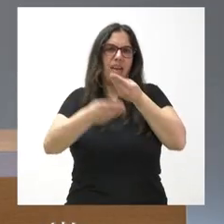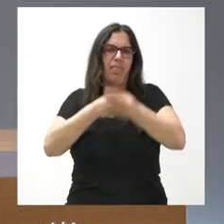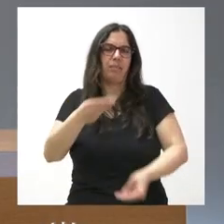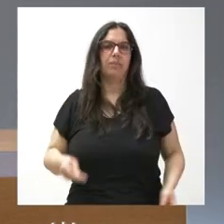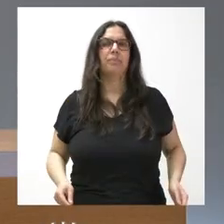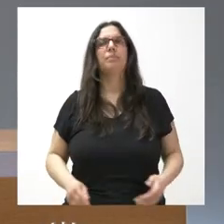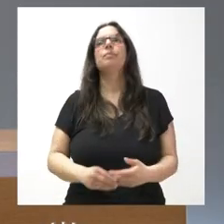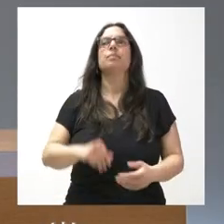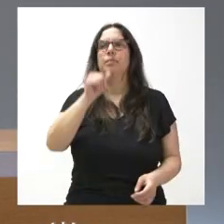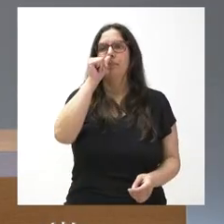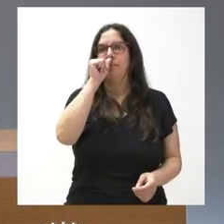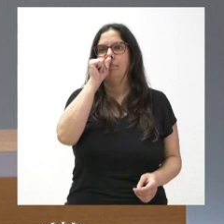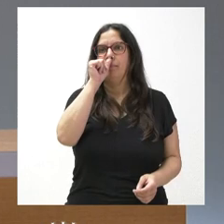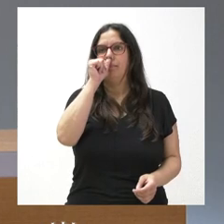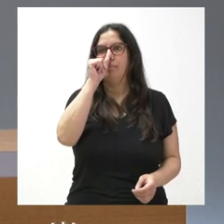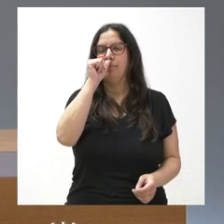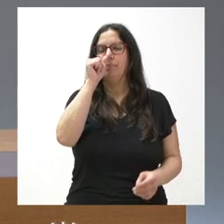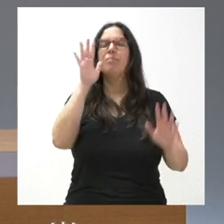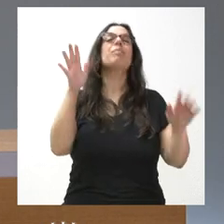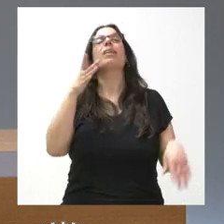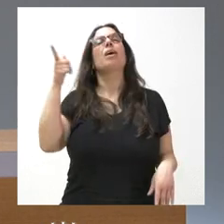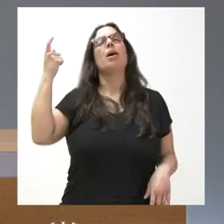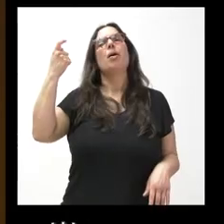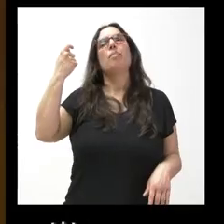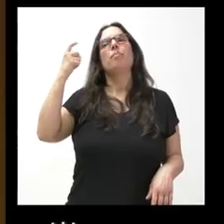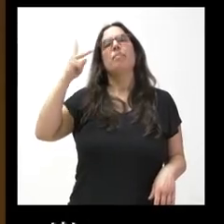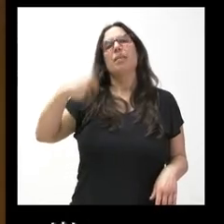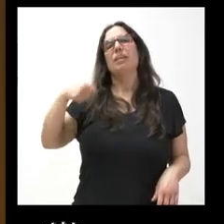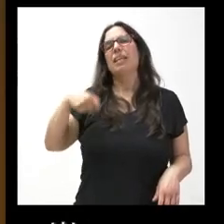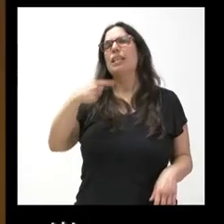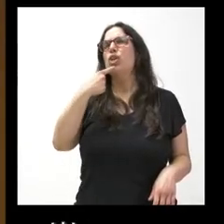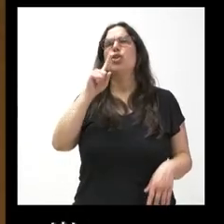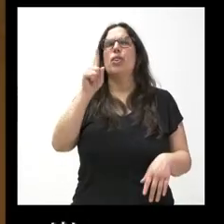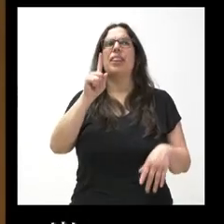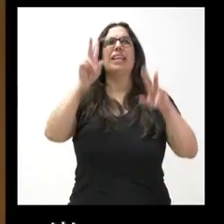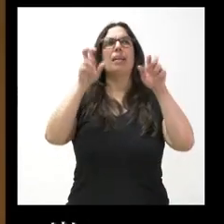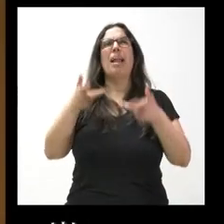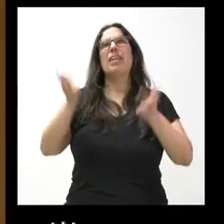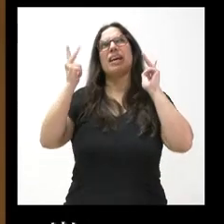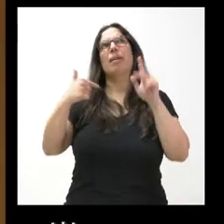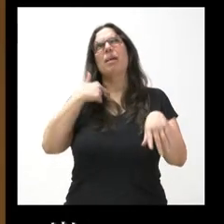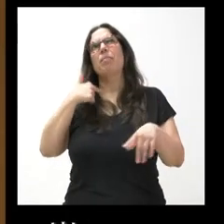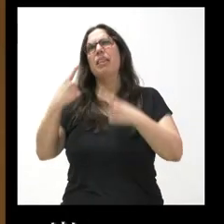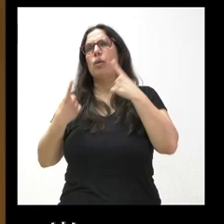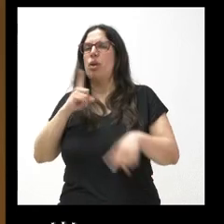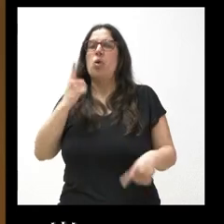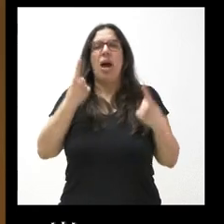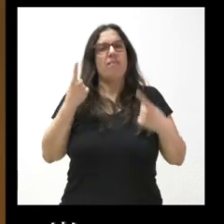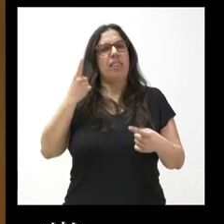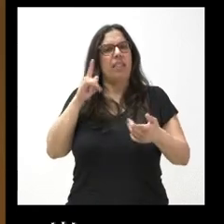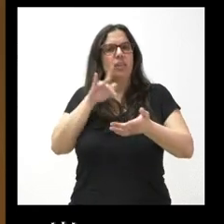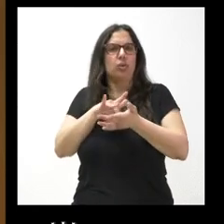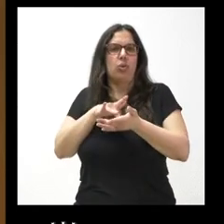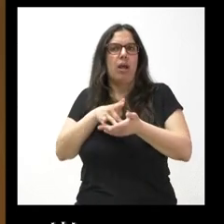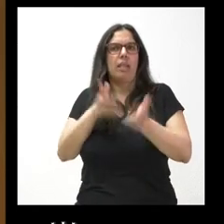Portavoz, pero el vicepresidente no hablaba de perder algunas libertades. Eso hay veces que ocurre en las democracias, que pierden